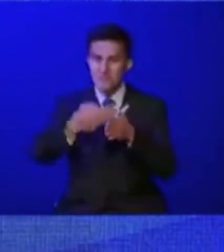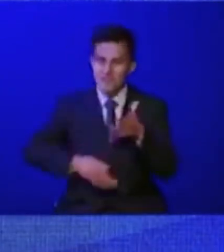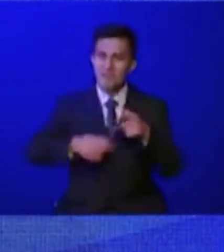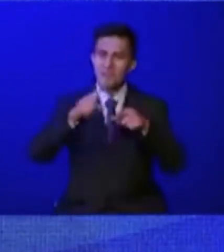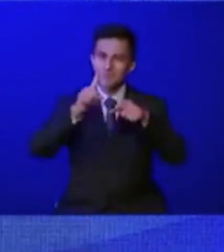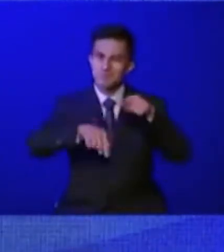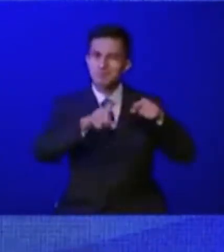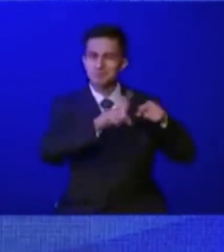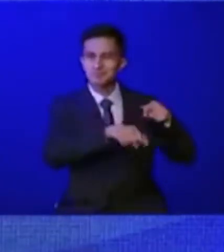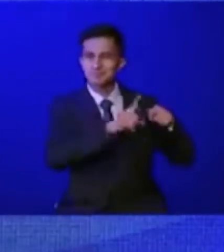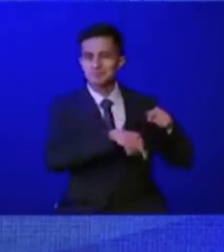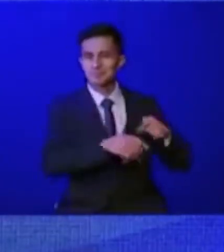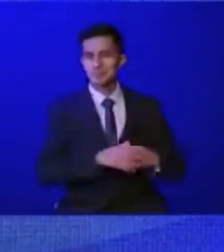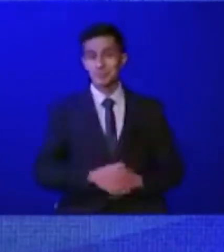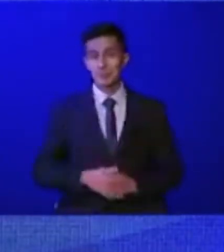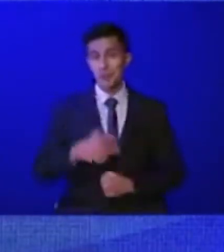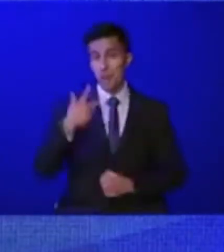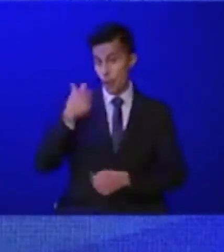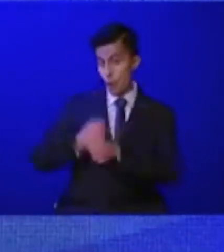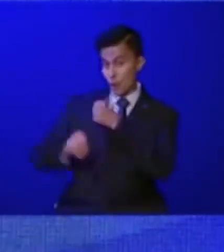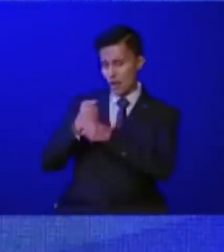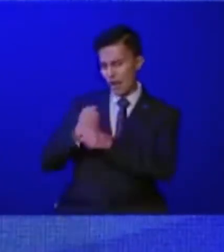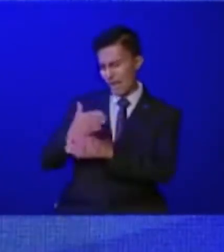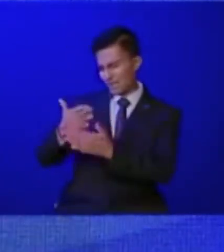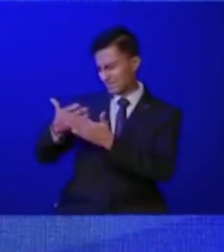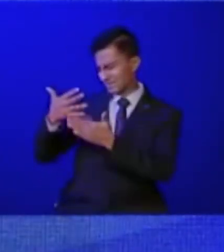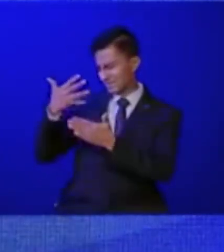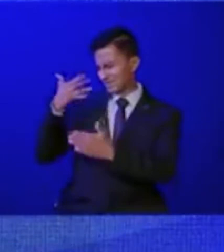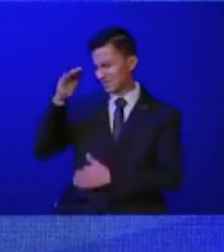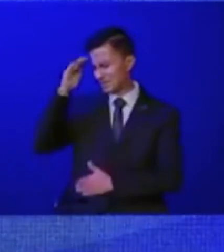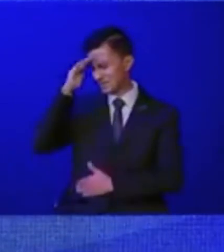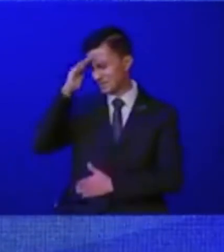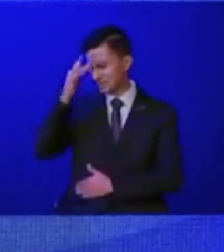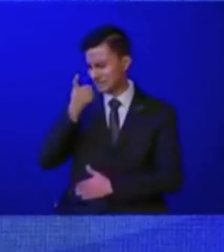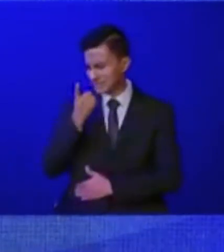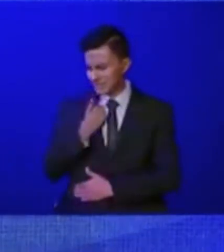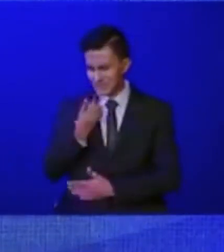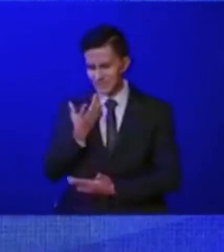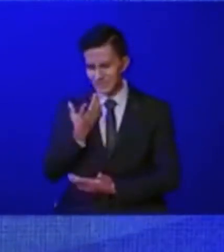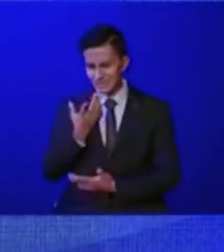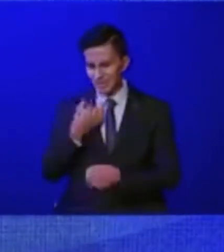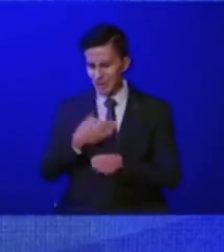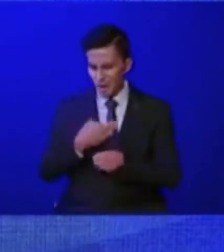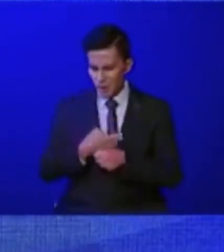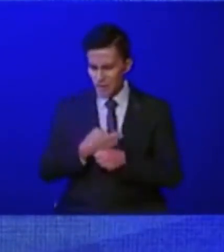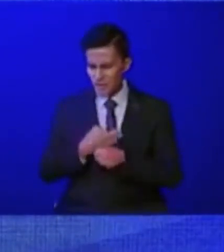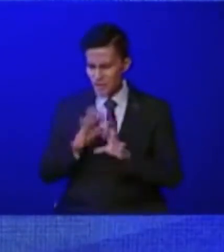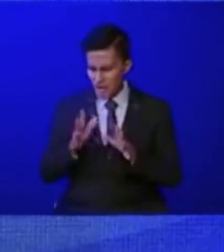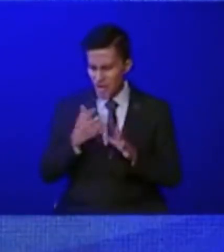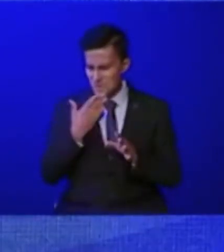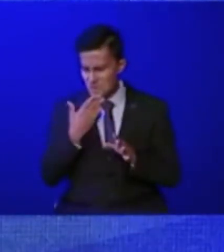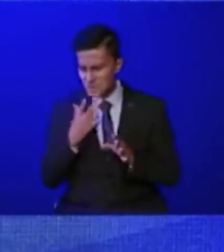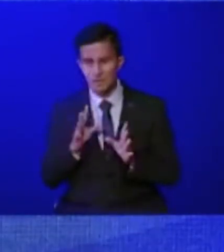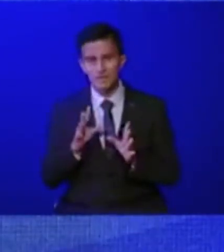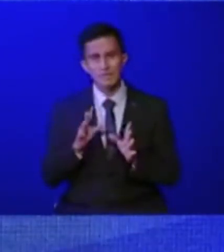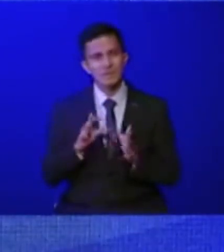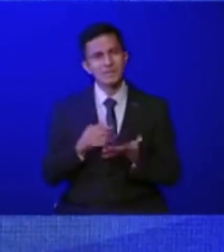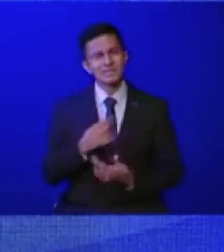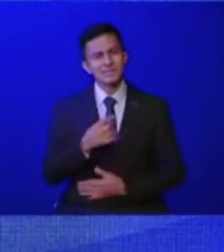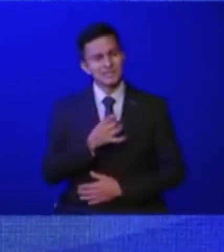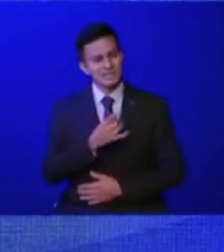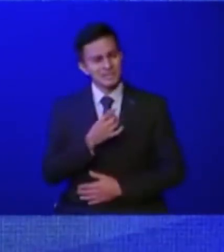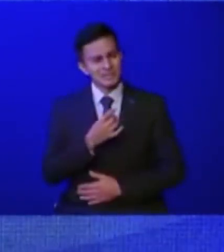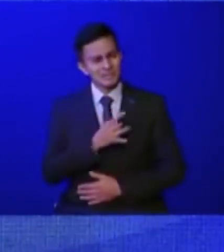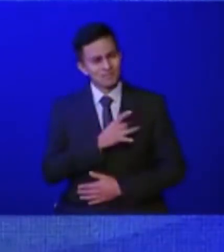plataforma hubiéramos estado? Yo no lo hubiese creído. Entramos acá con más miedo que con saber qué hacer. Entramos y